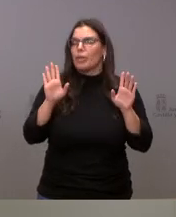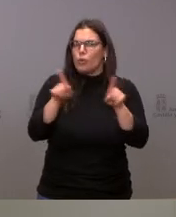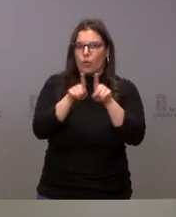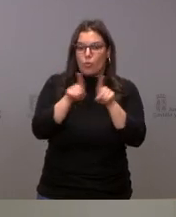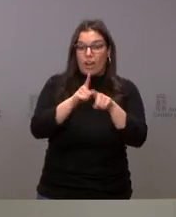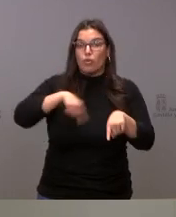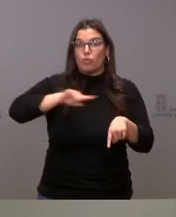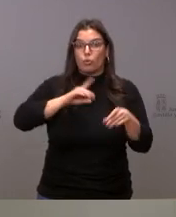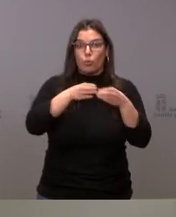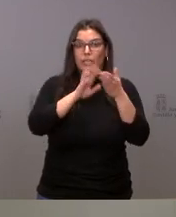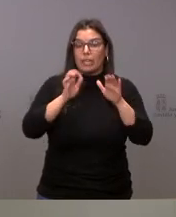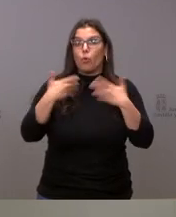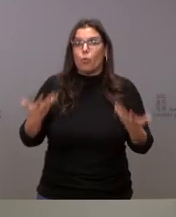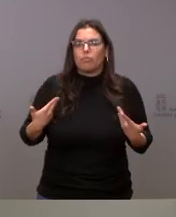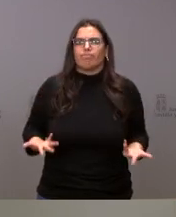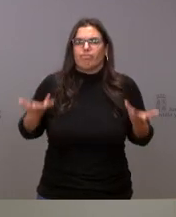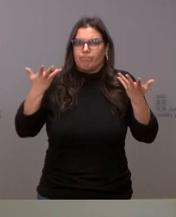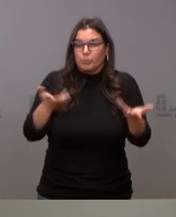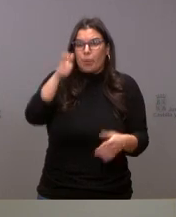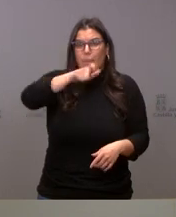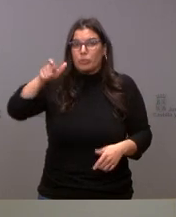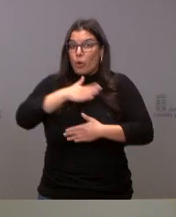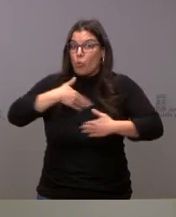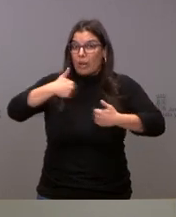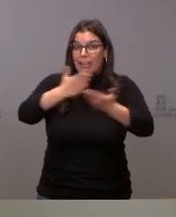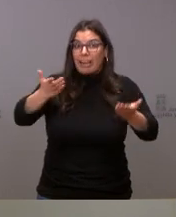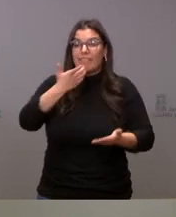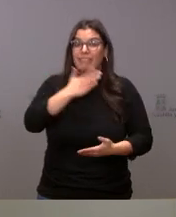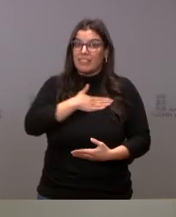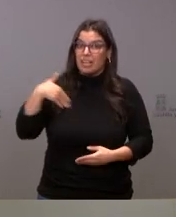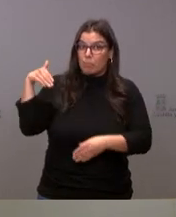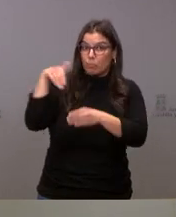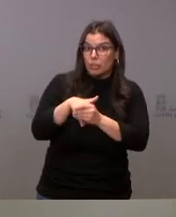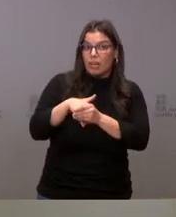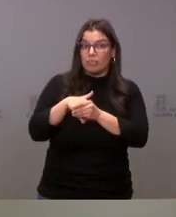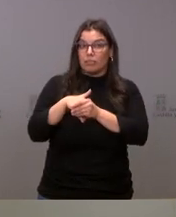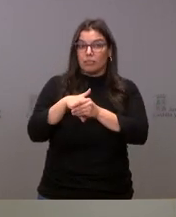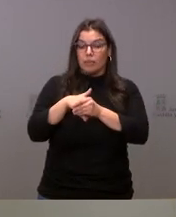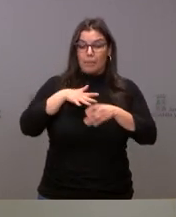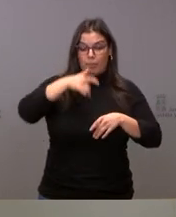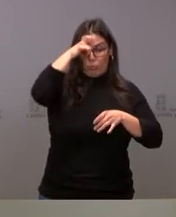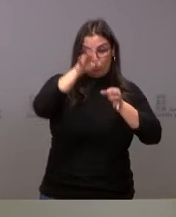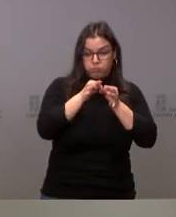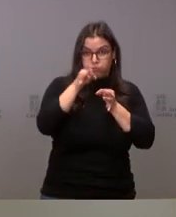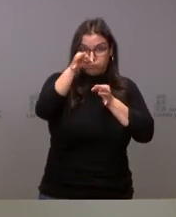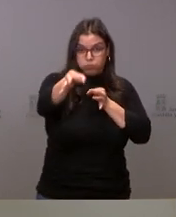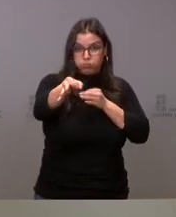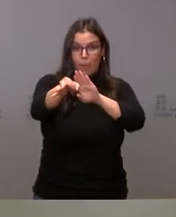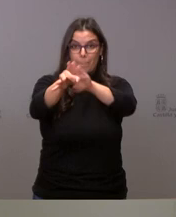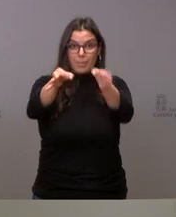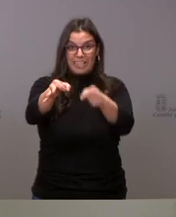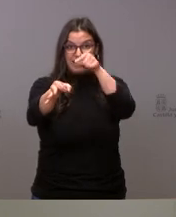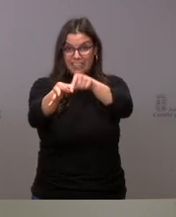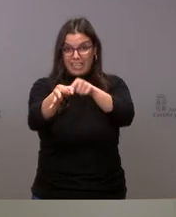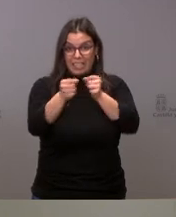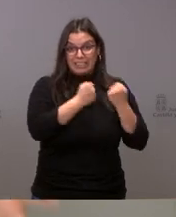la Junta podemos asegurar es que cualquier persona que quiera ejercer su derecho a voto y que tenga una localización de su mesa